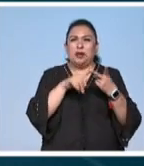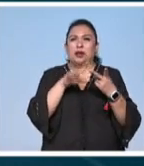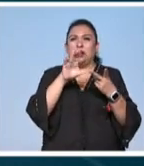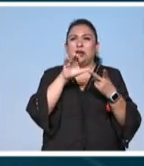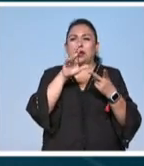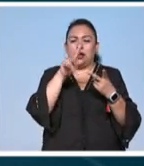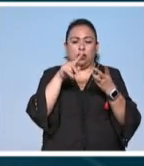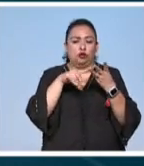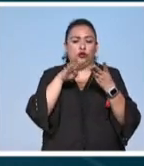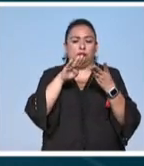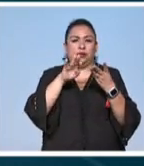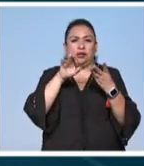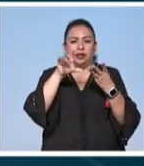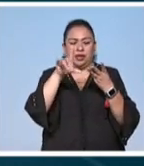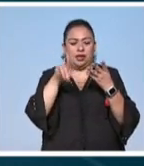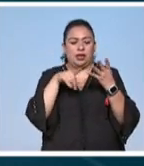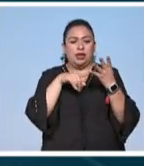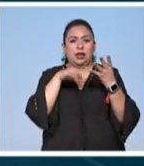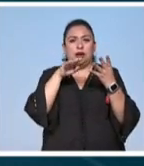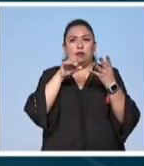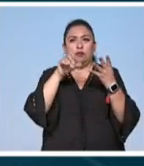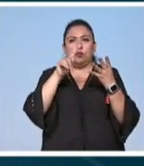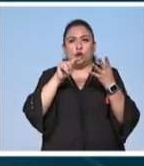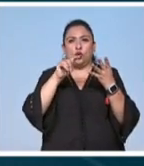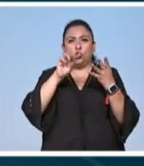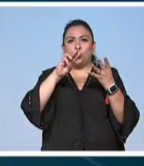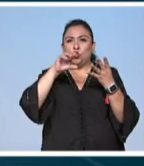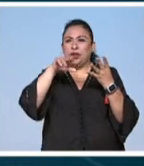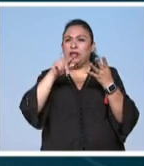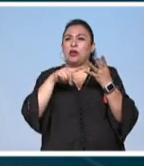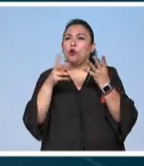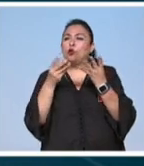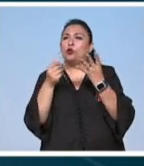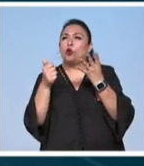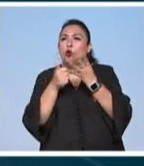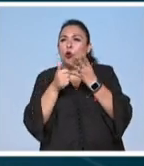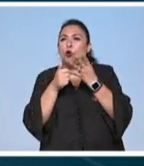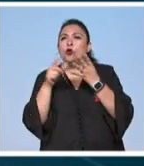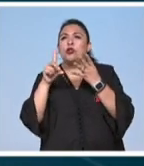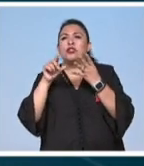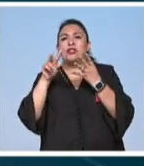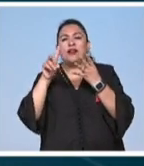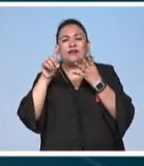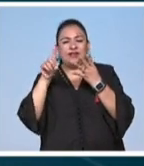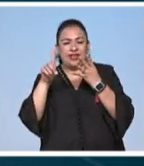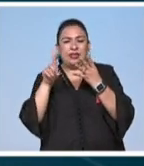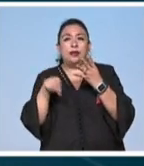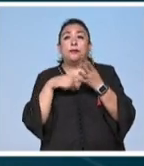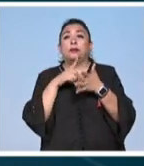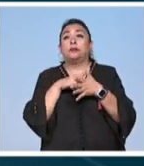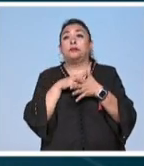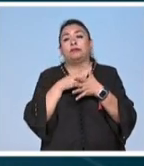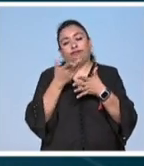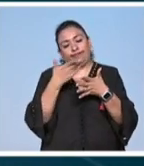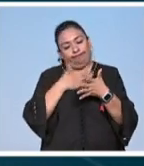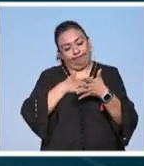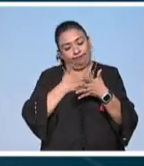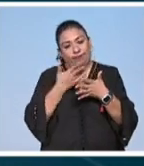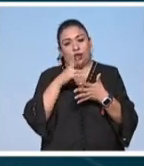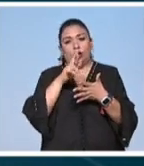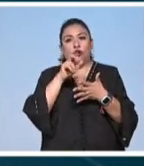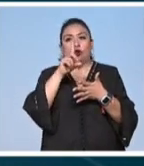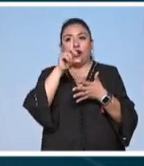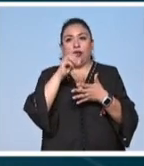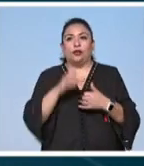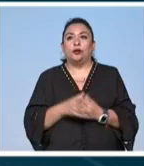bielma miguel villarreal modwina garcía que está trabajando en colaboración con david naum y pues su servidor rolando